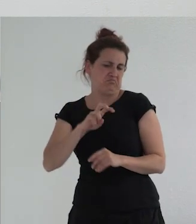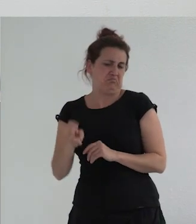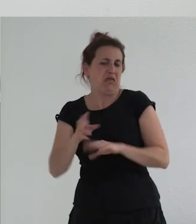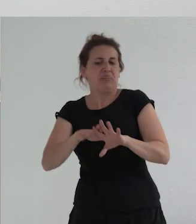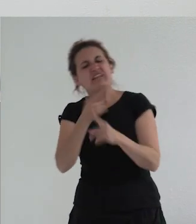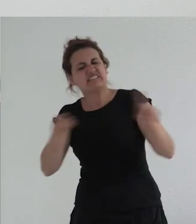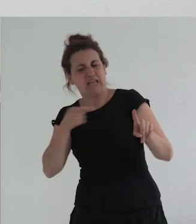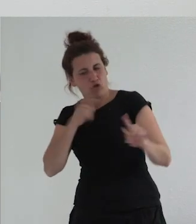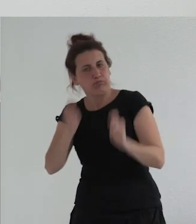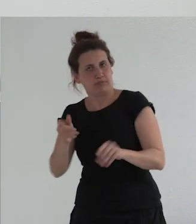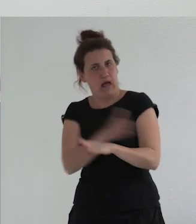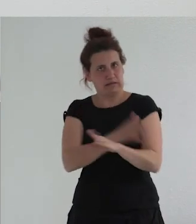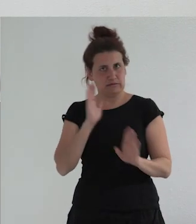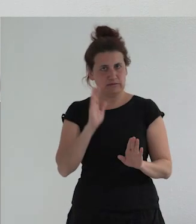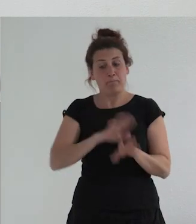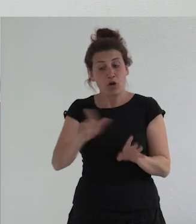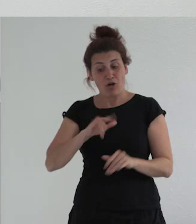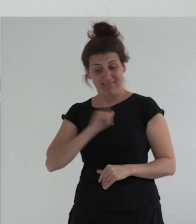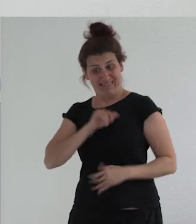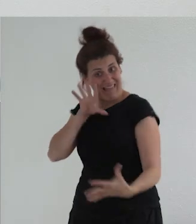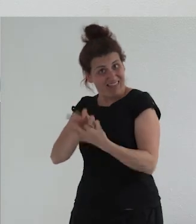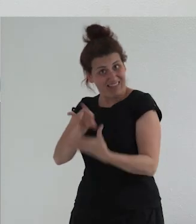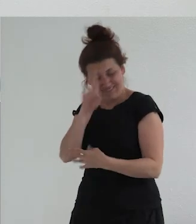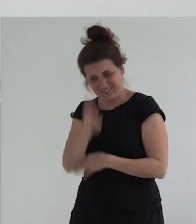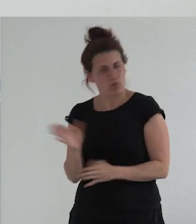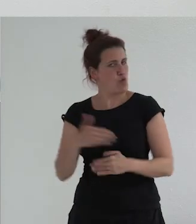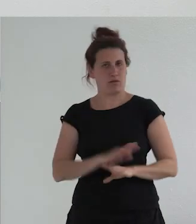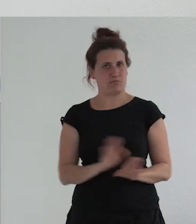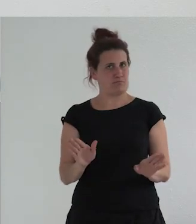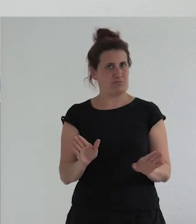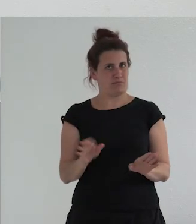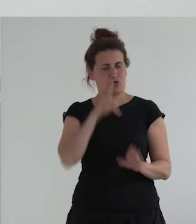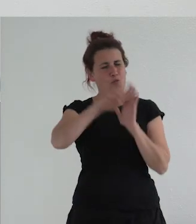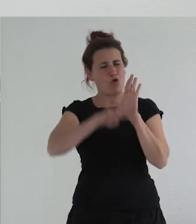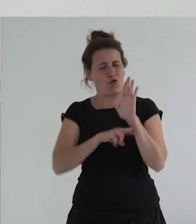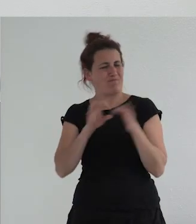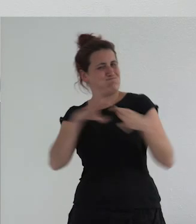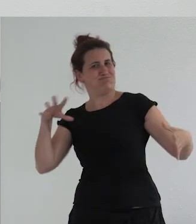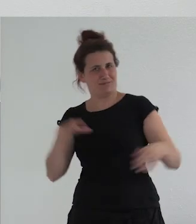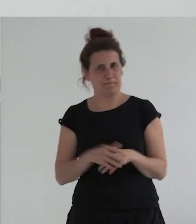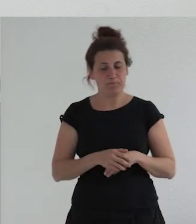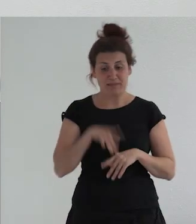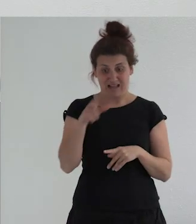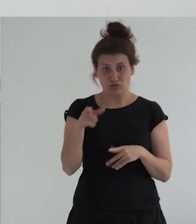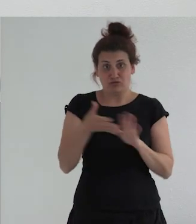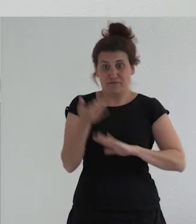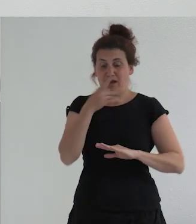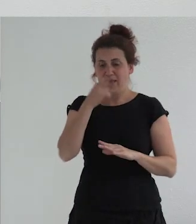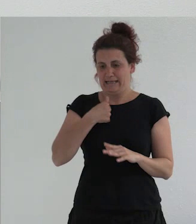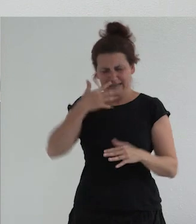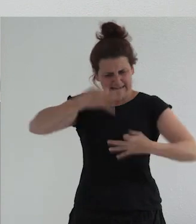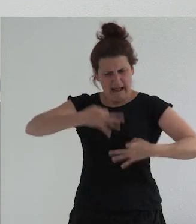pero ahí no hay identificación directa hay una interpretación adulta de esas normas eso me parece esencialista porque querría decir realmente que